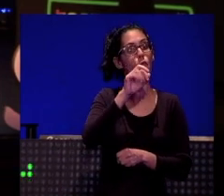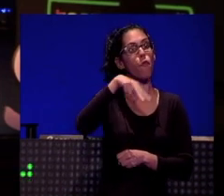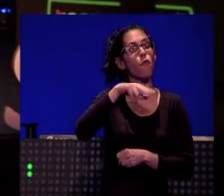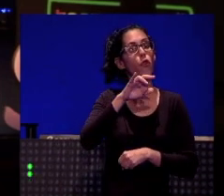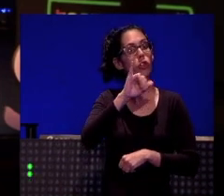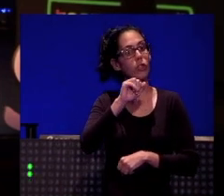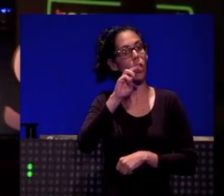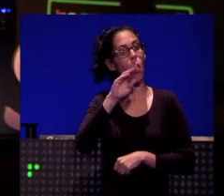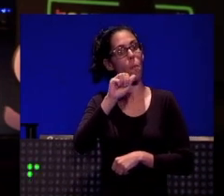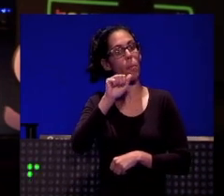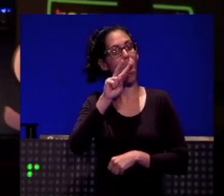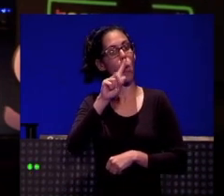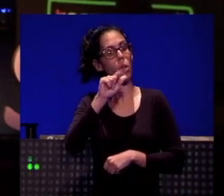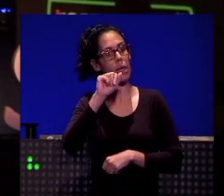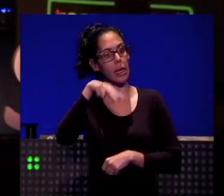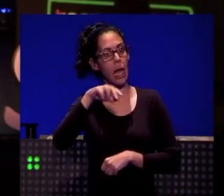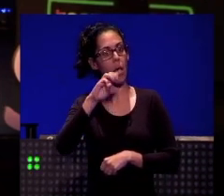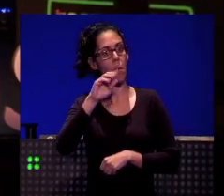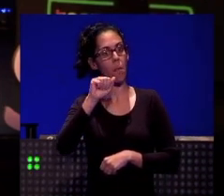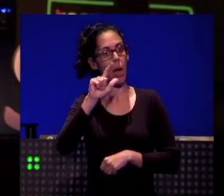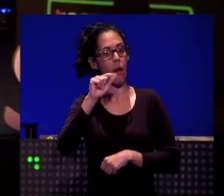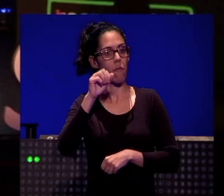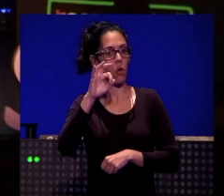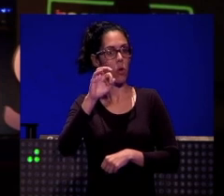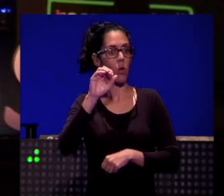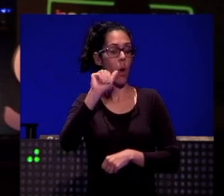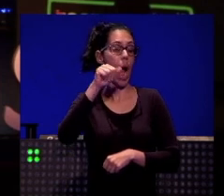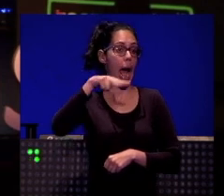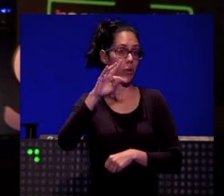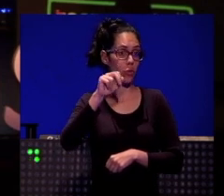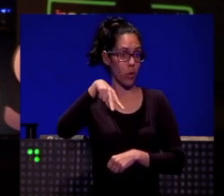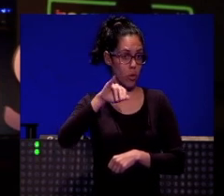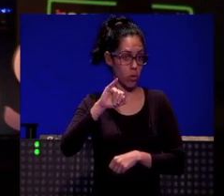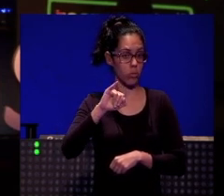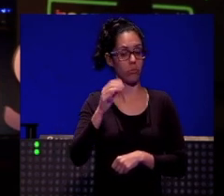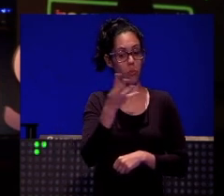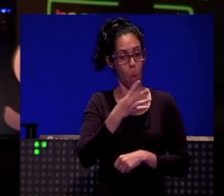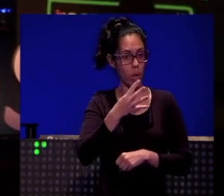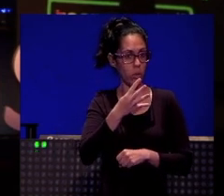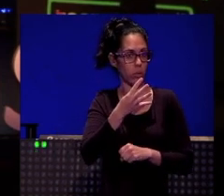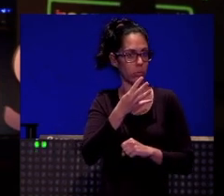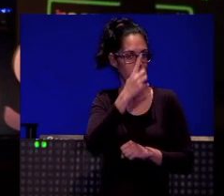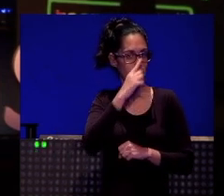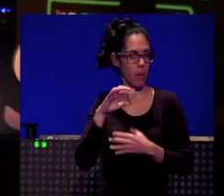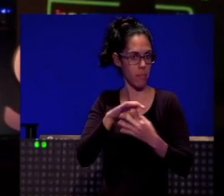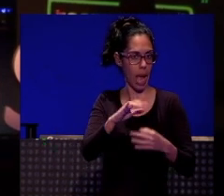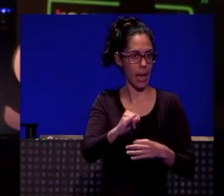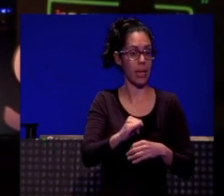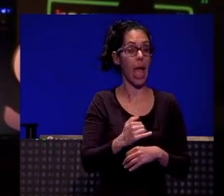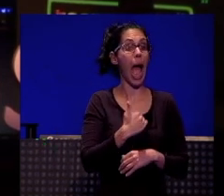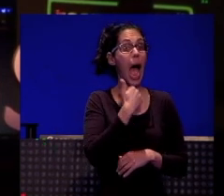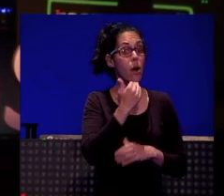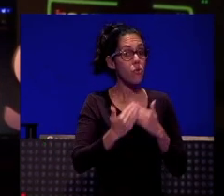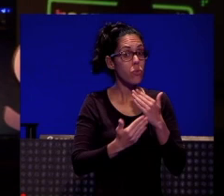Paulina, Pablo y Antonio Orozco. Y algo muy, muy novedoso e innovador es que